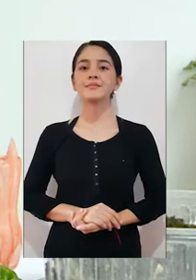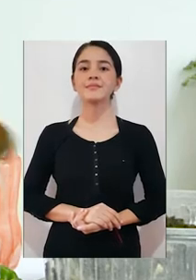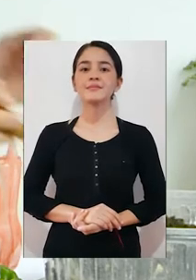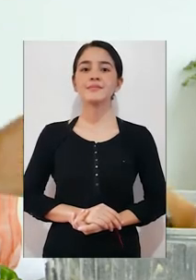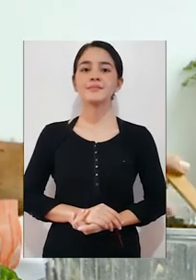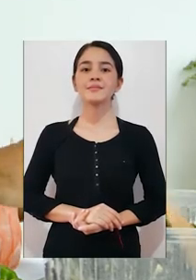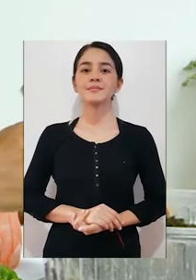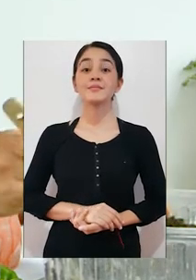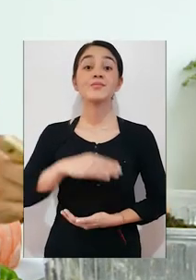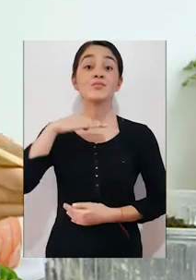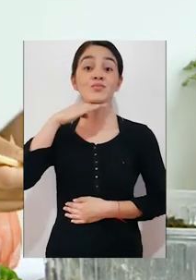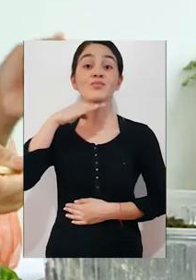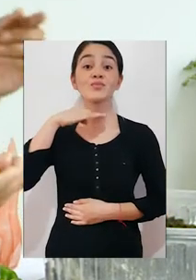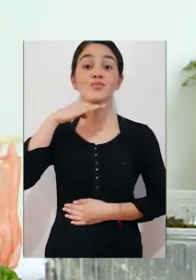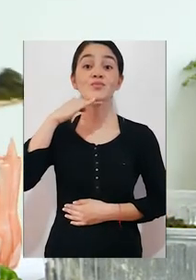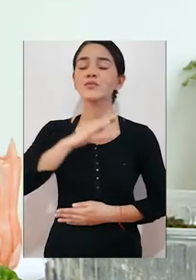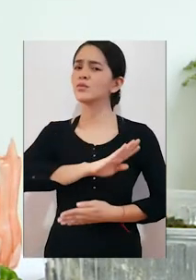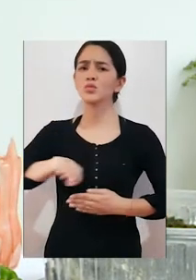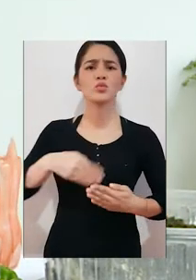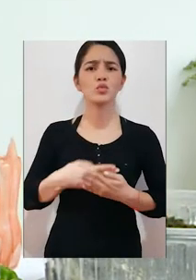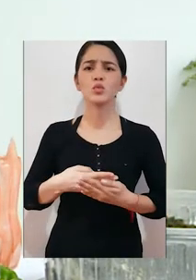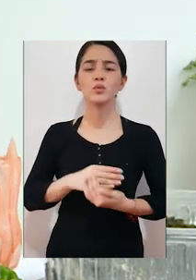Miren, le llenamos todo.